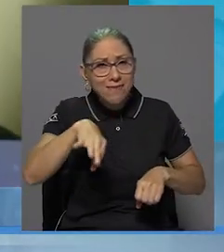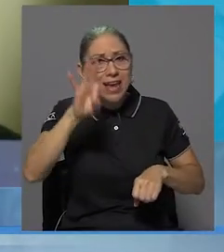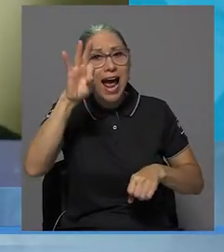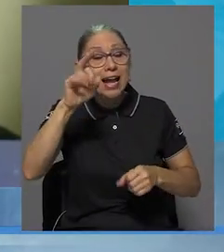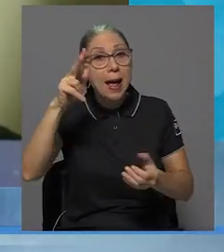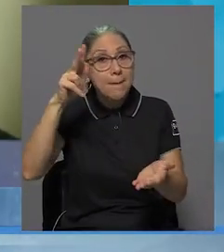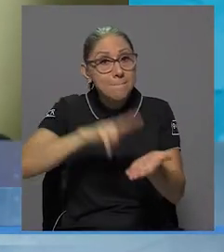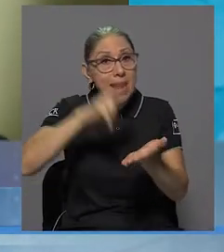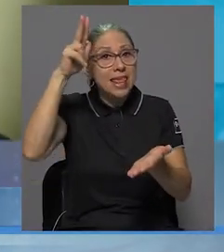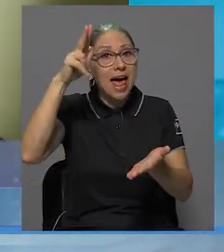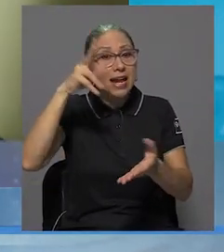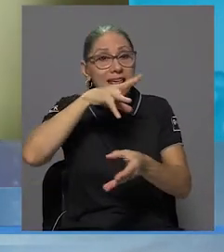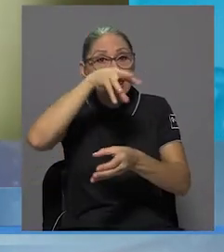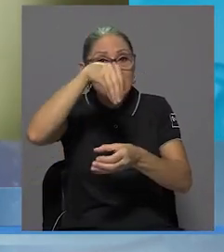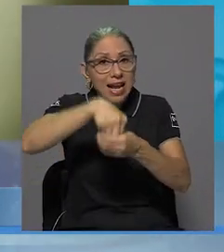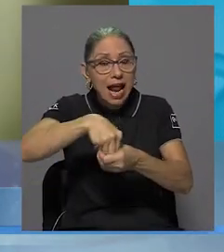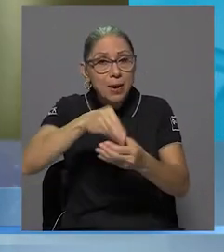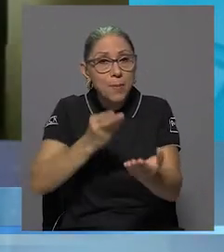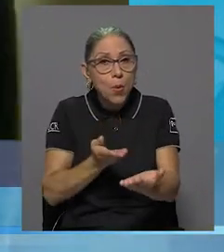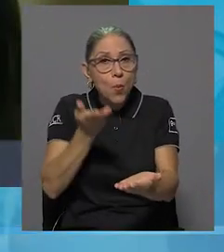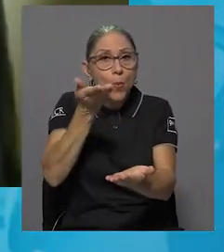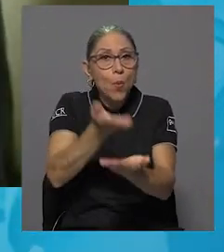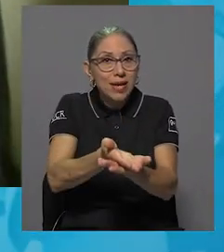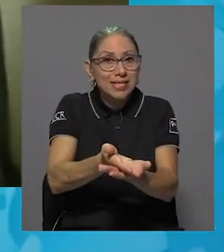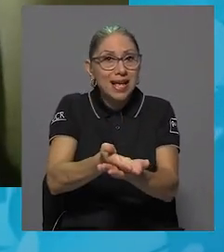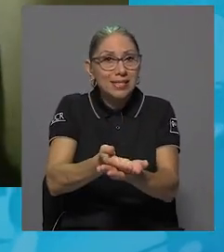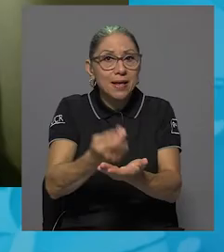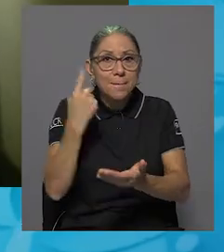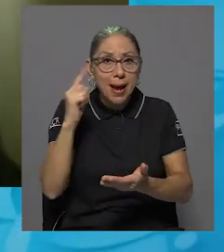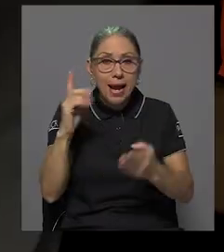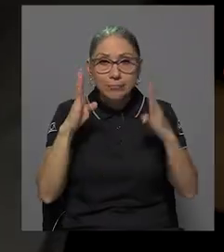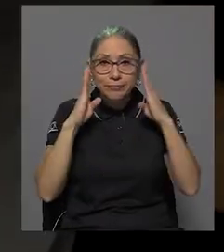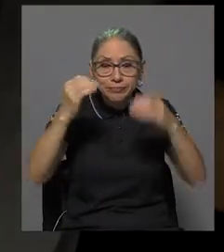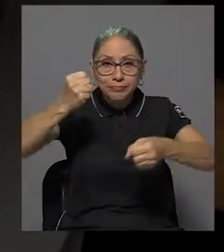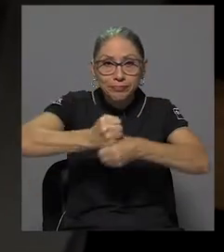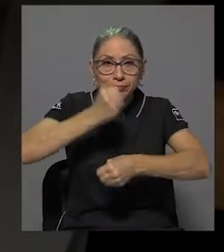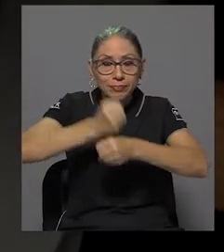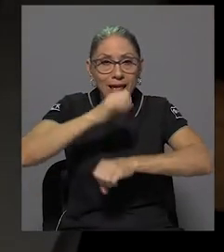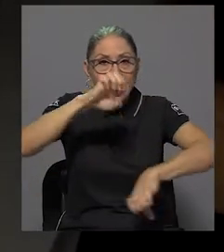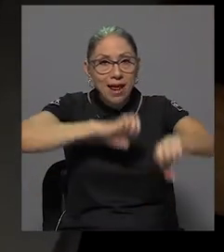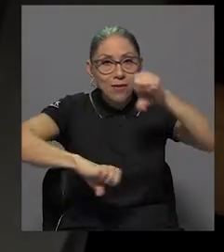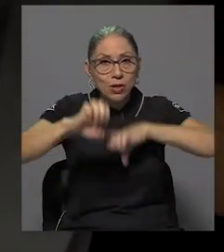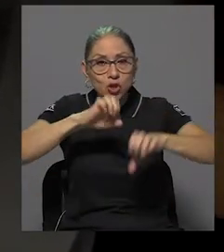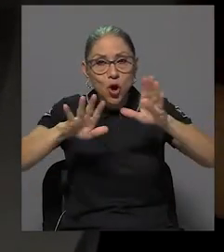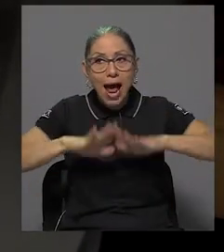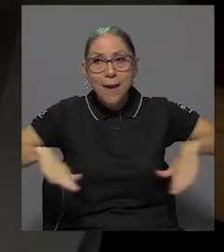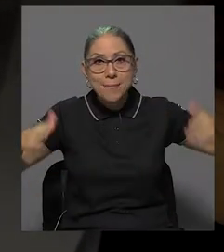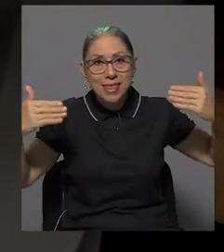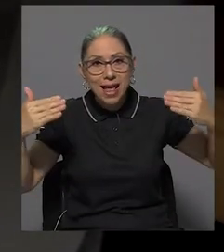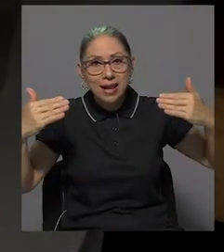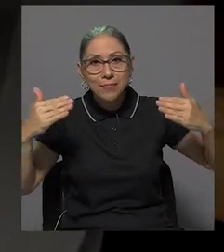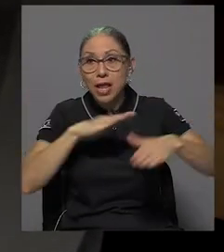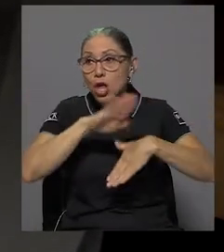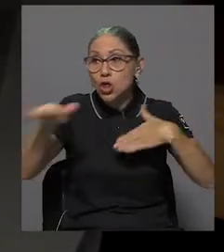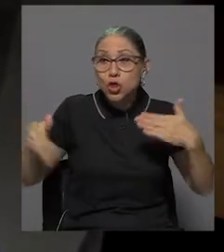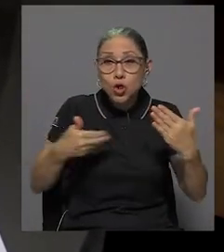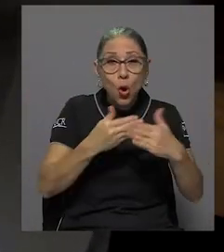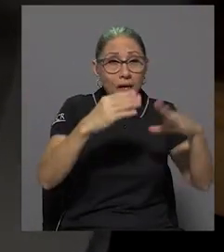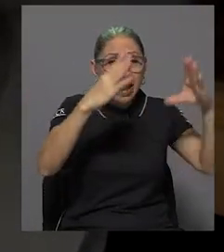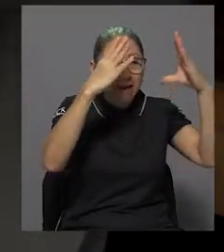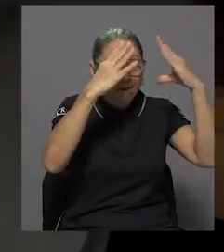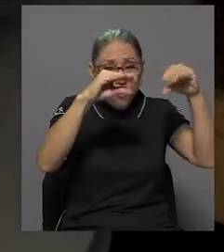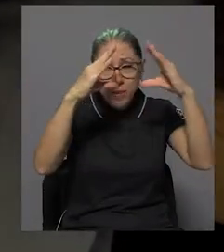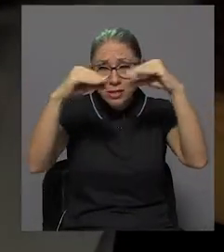integrar propuestas para su adecuado abordaje de la evaluación ambiental. Toda esa información se fue